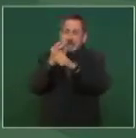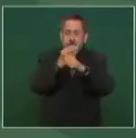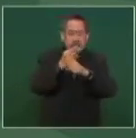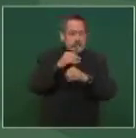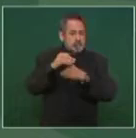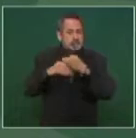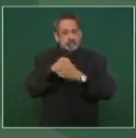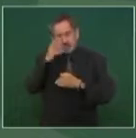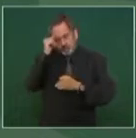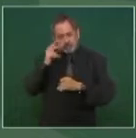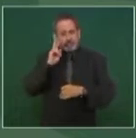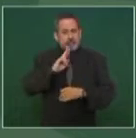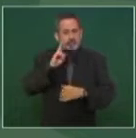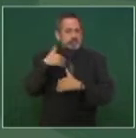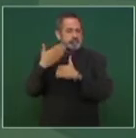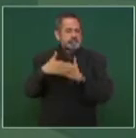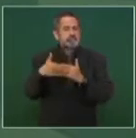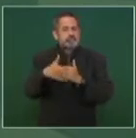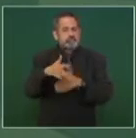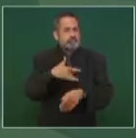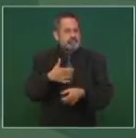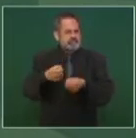coincidirán, sea una línea totalmente segura.